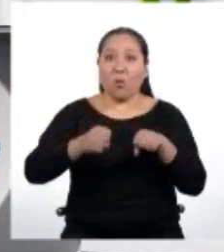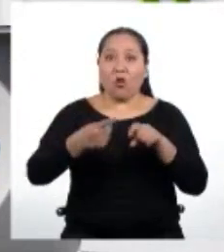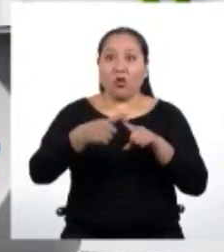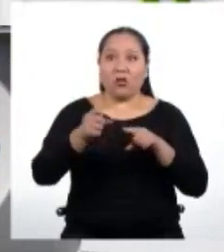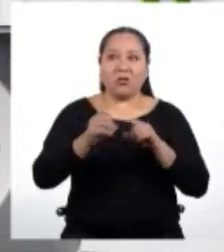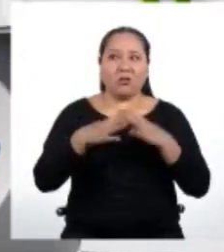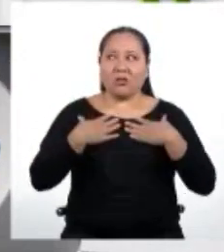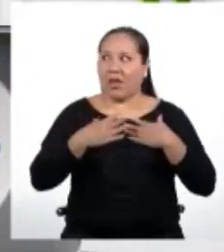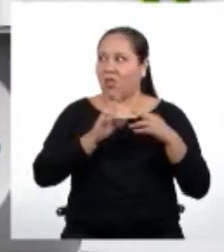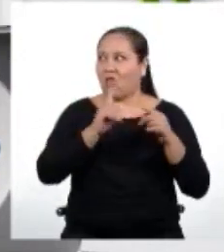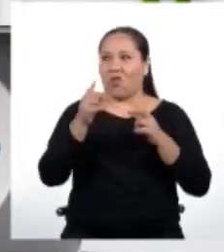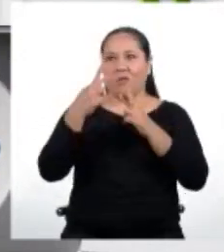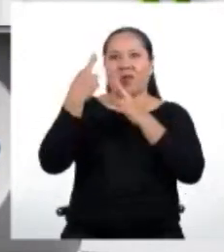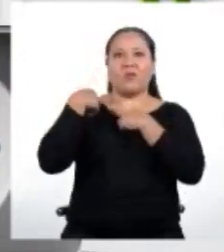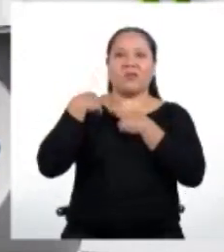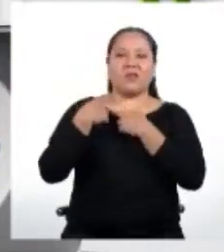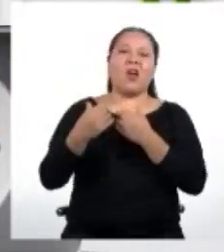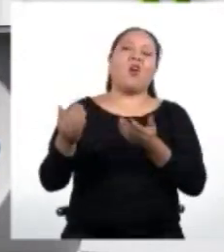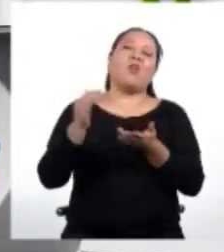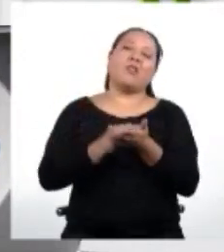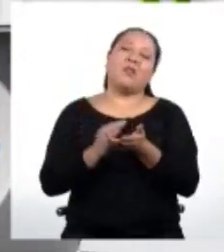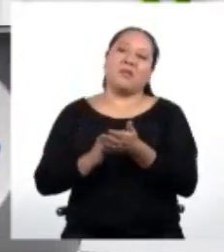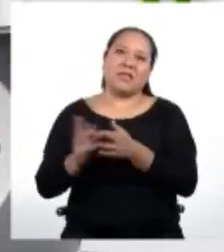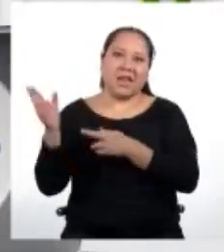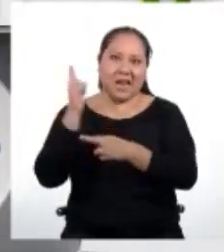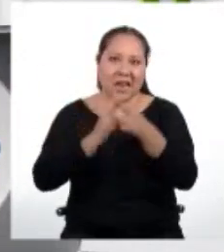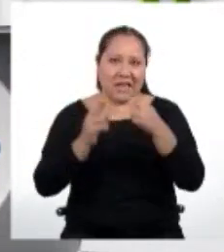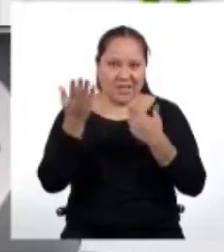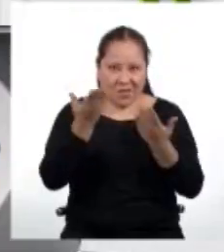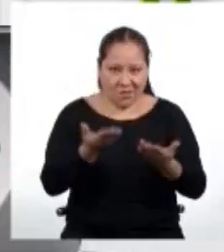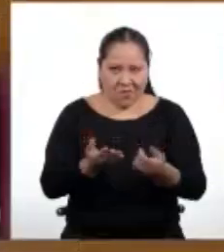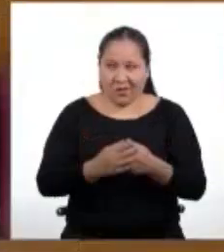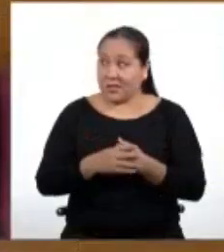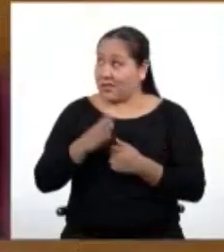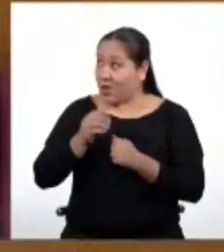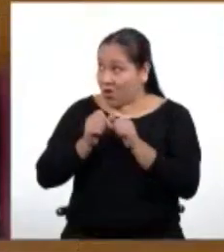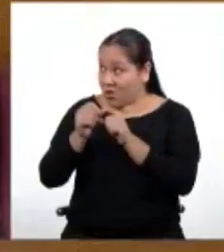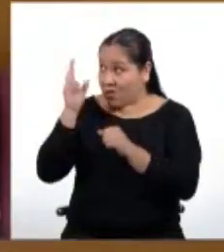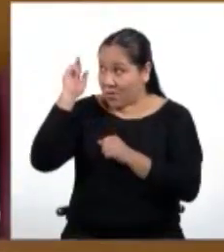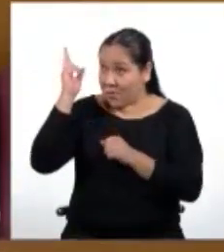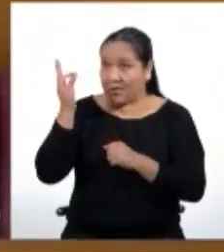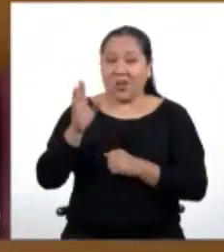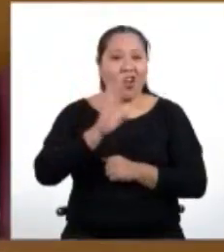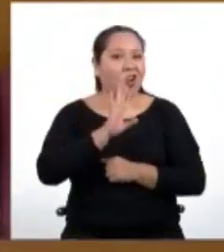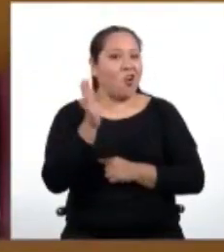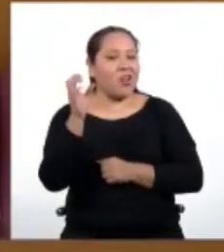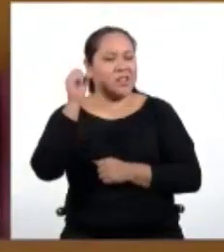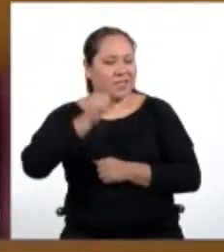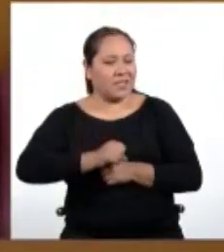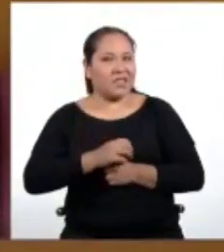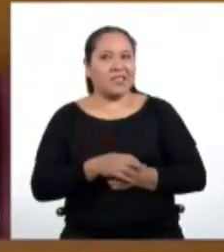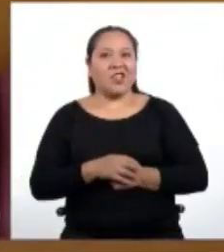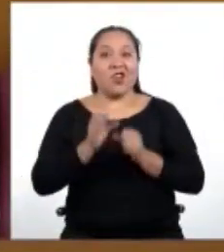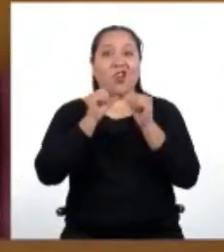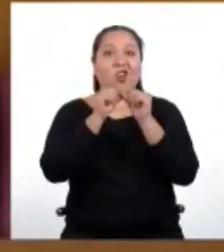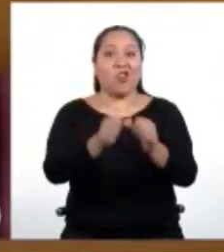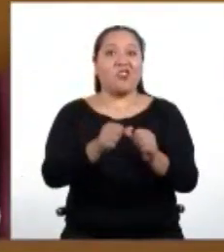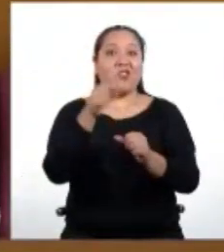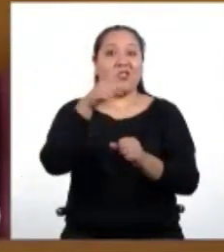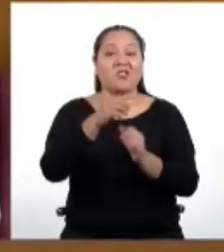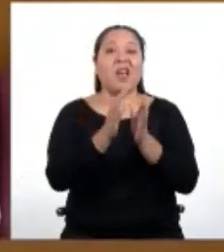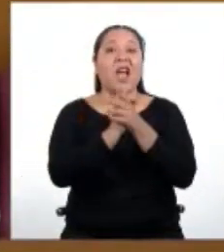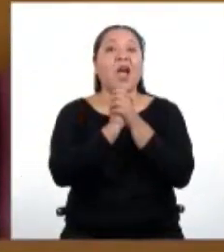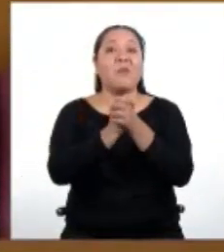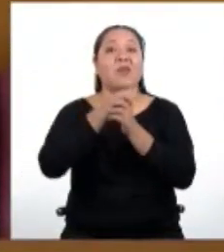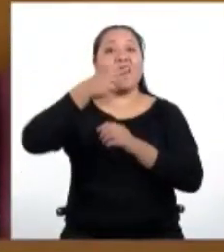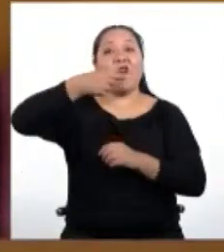ningún vehículo, podemos regresar a lo nuestro. ¿Sigues por ahí, profesor? Hola, Yanira. Claro, sigamos con nuestro amigo